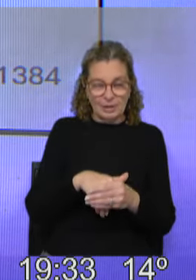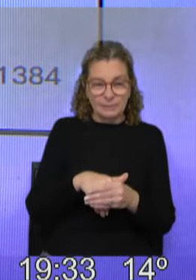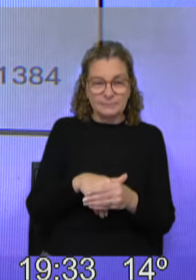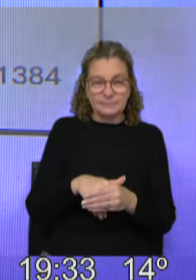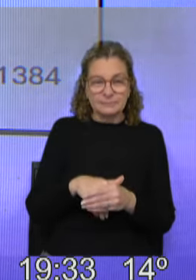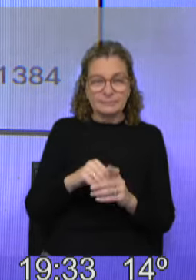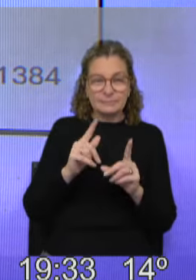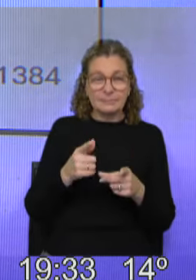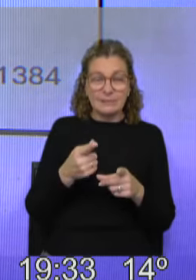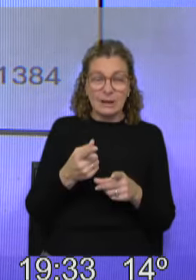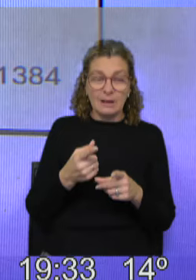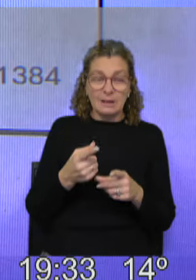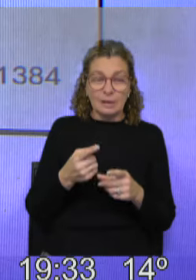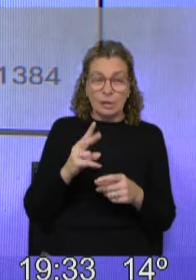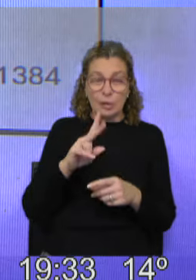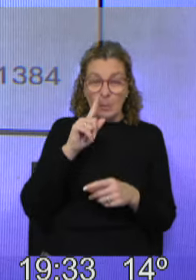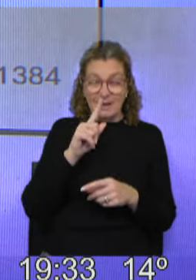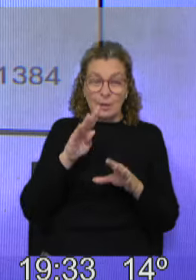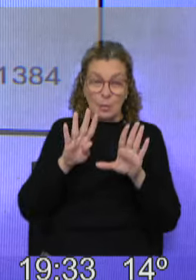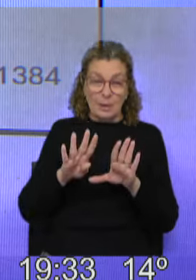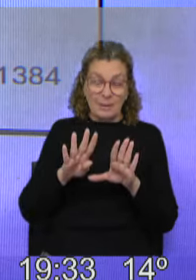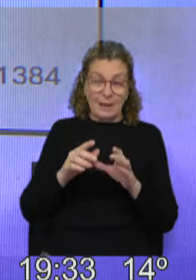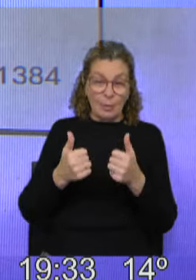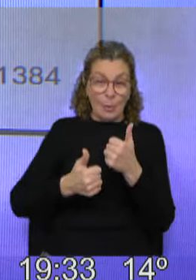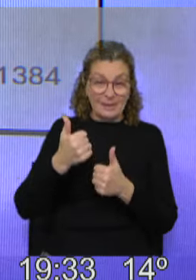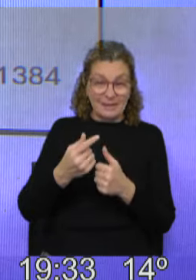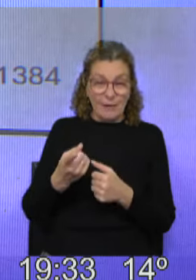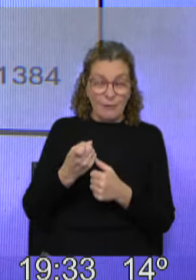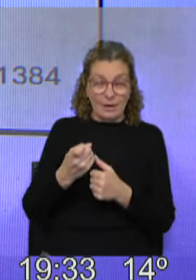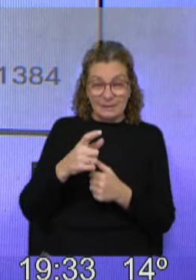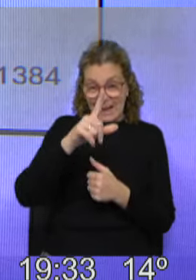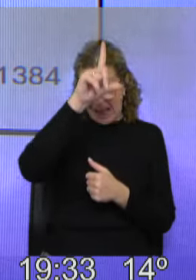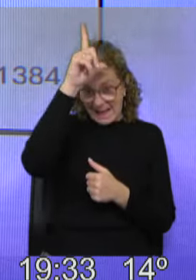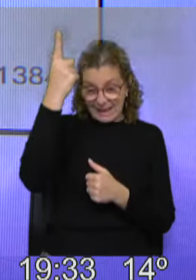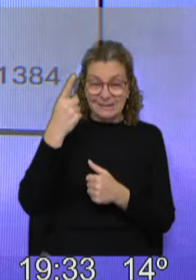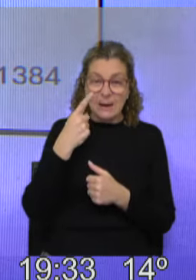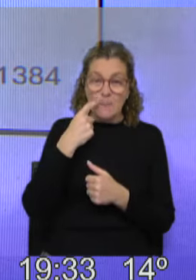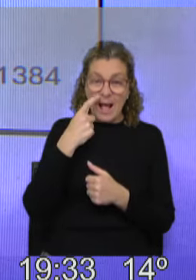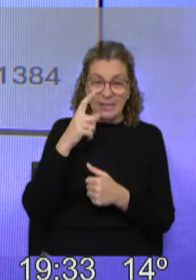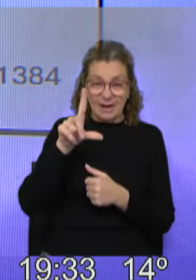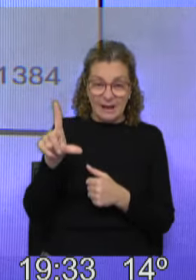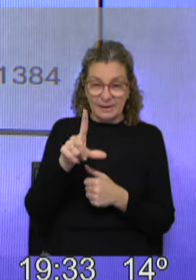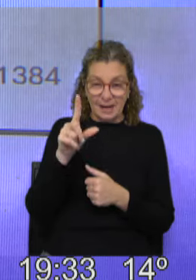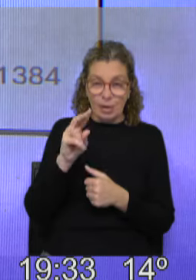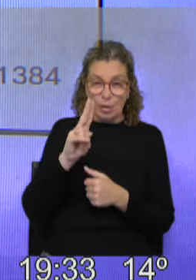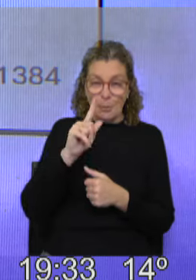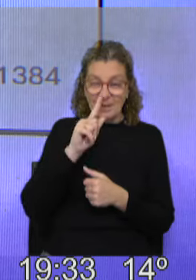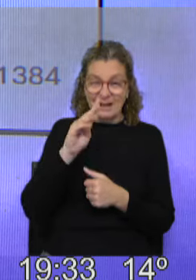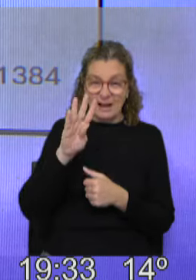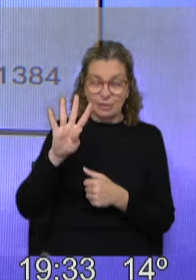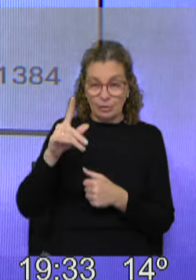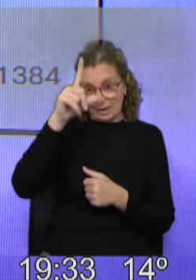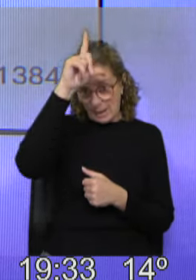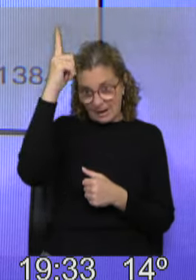políticos distintos. En 2009 era una competencia fuerte entre la calle Herrera y la Rañaga. En 2014 la aparición de la calle